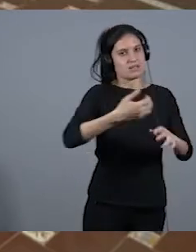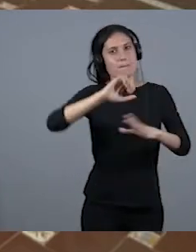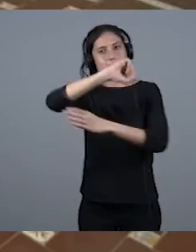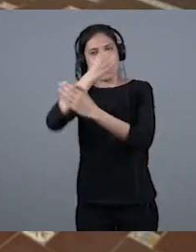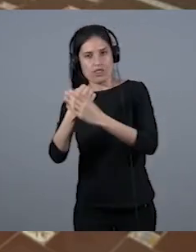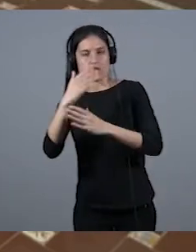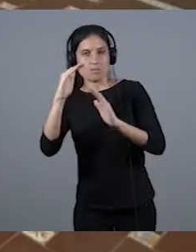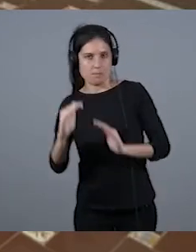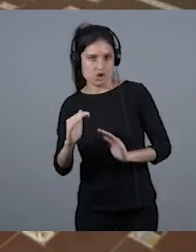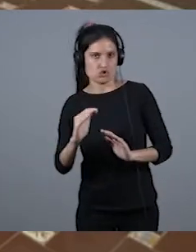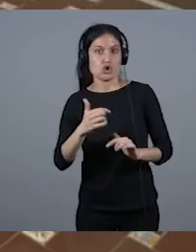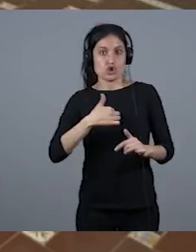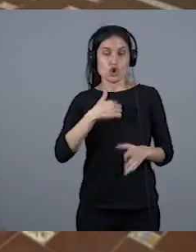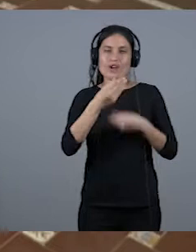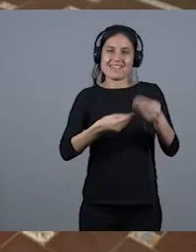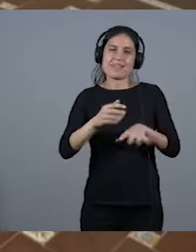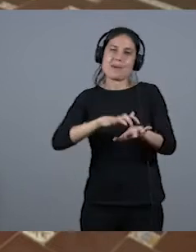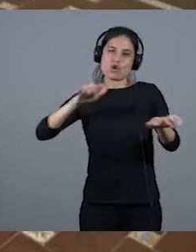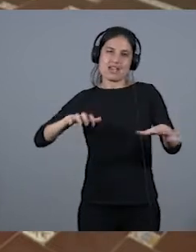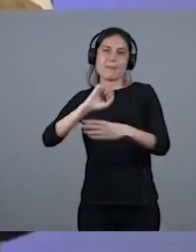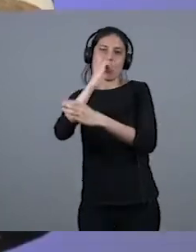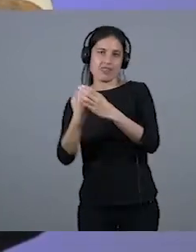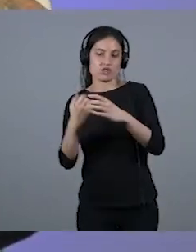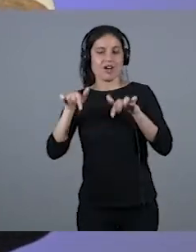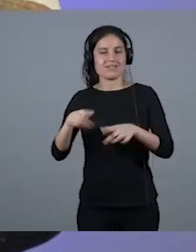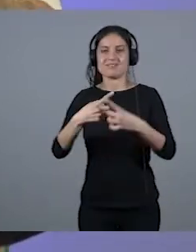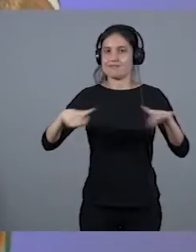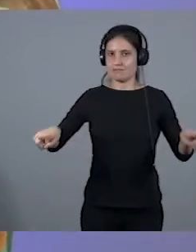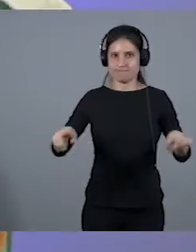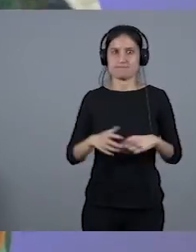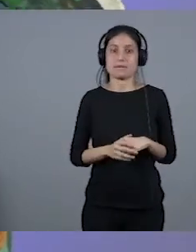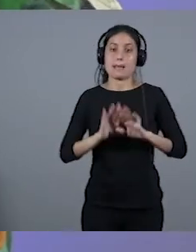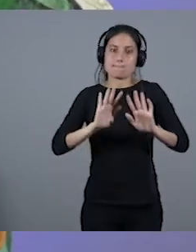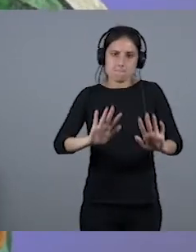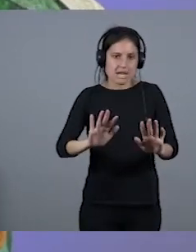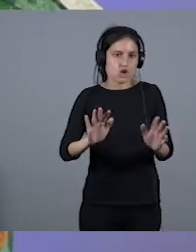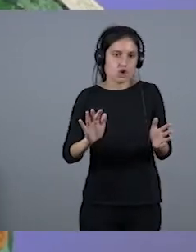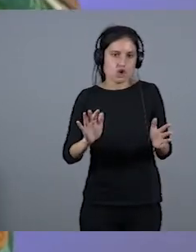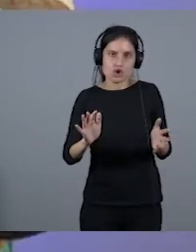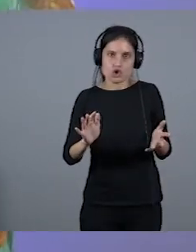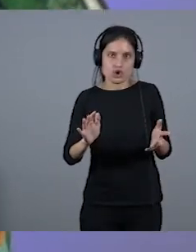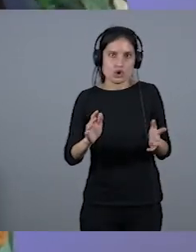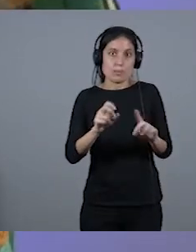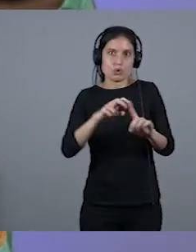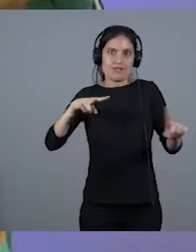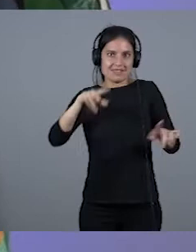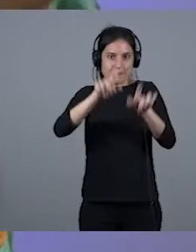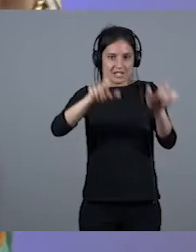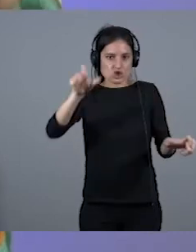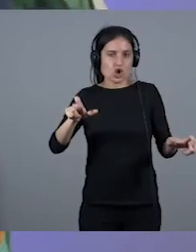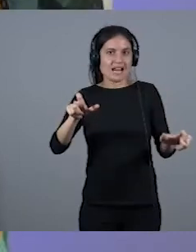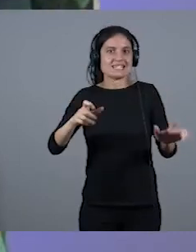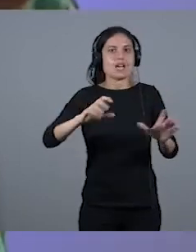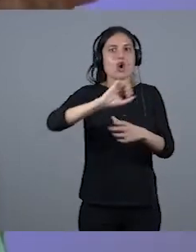pero hice sobre todo de baloncesto, de baloncesto era otro mundo, pero también lo era, vamos a decirlo, a nivel de jugadores, o la cultura, la